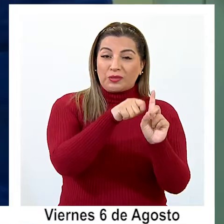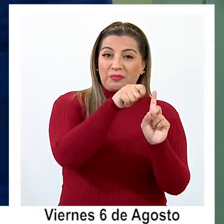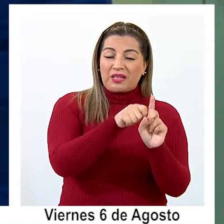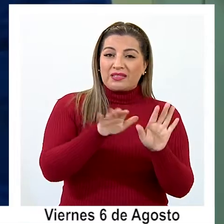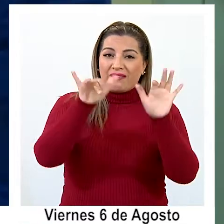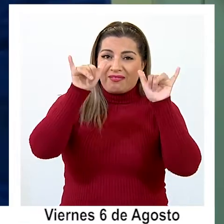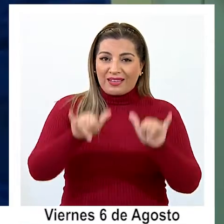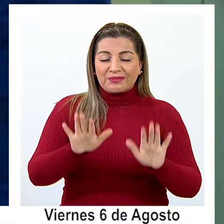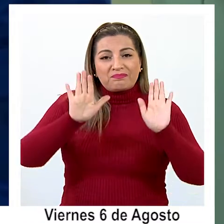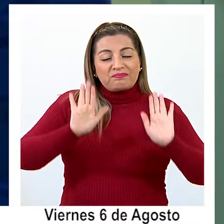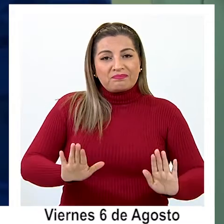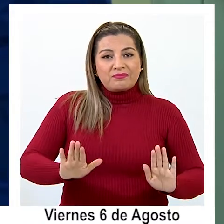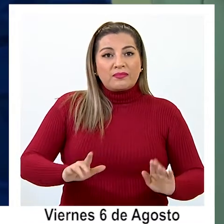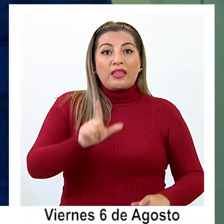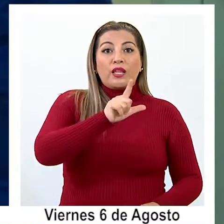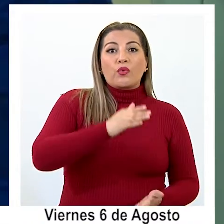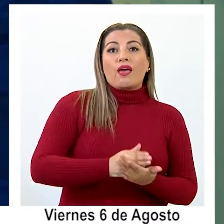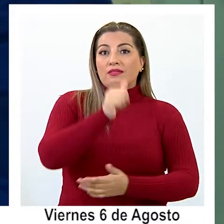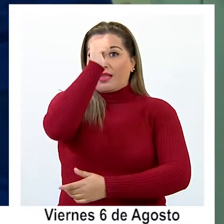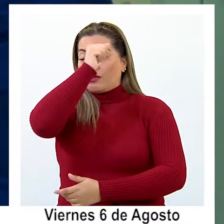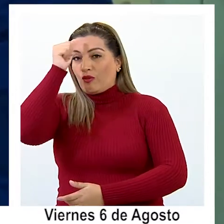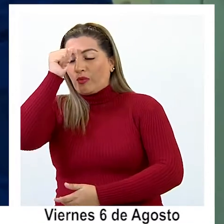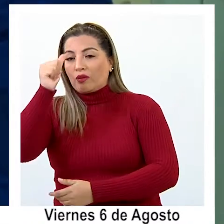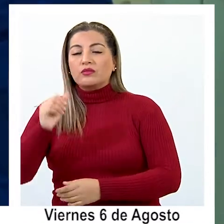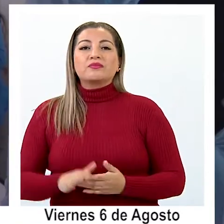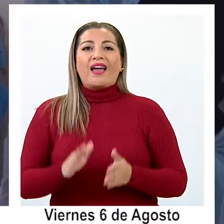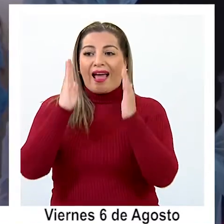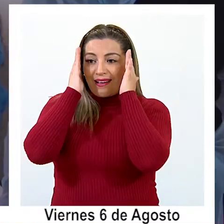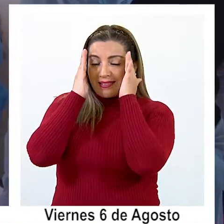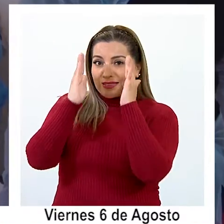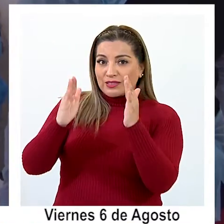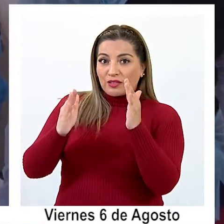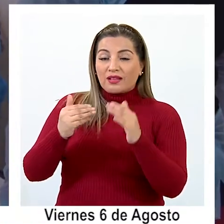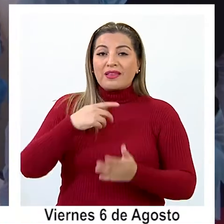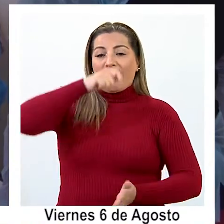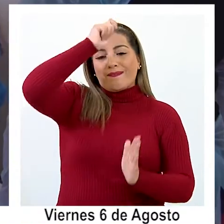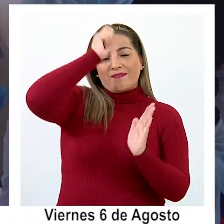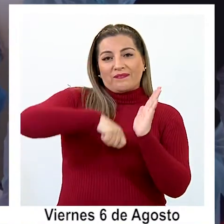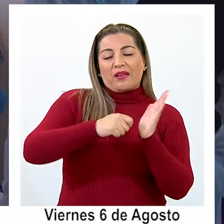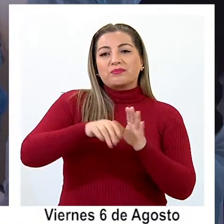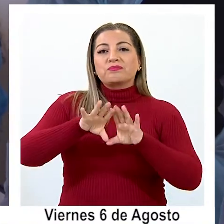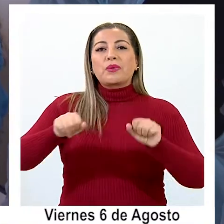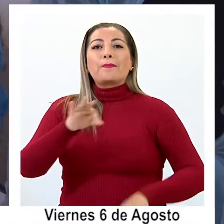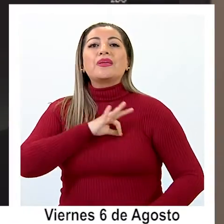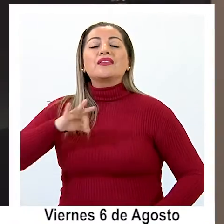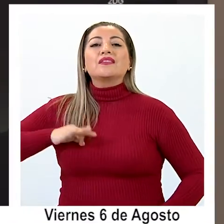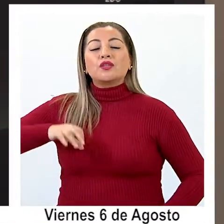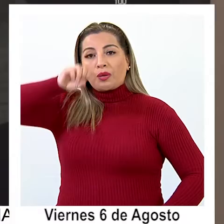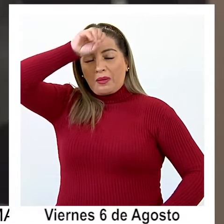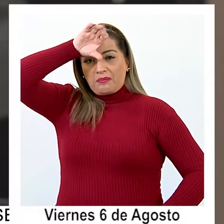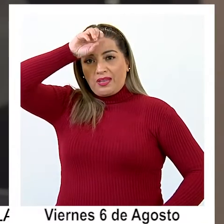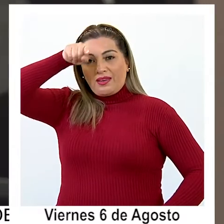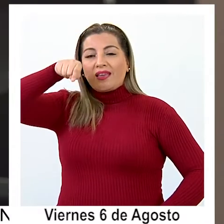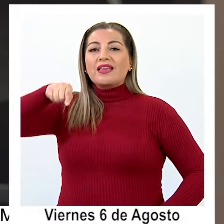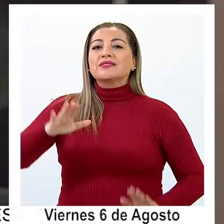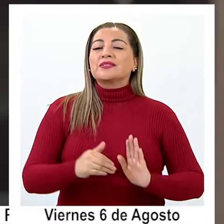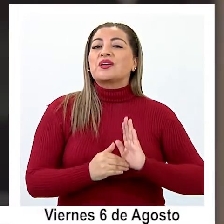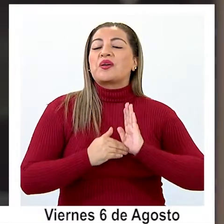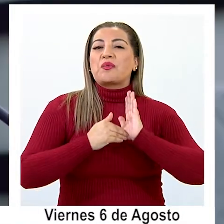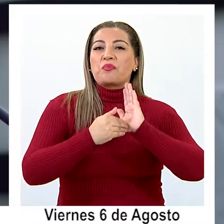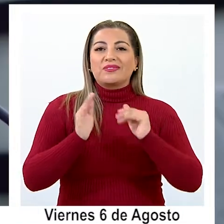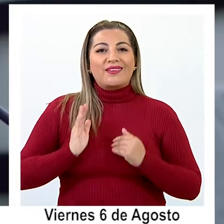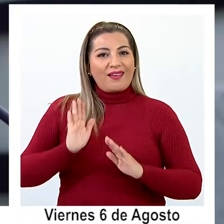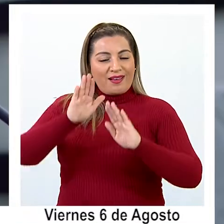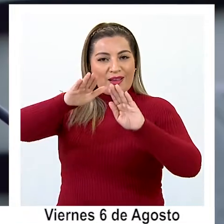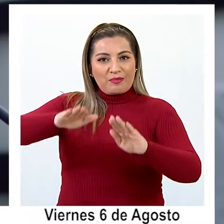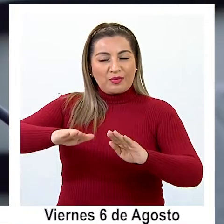brindarán atención de lunes a domingo. En la firma del convenio participó el ministro de Minería, quien destacó el